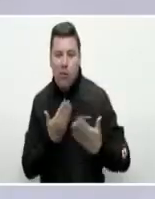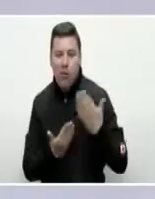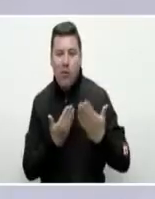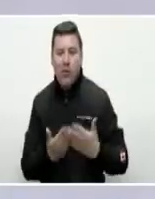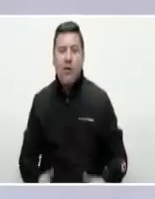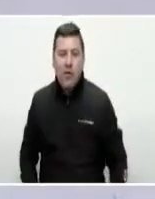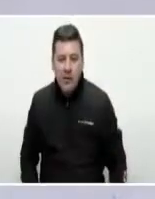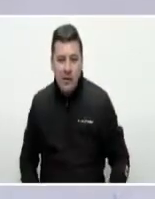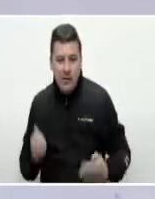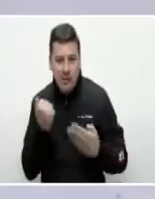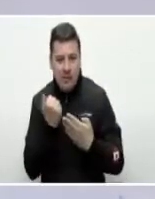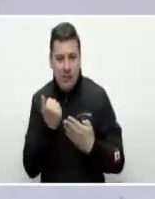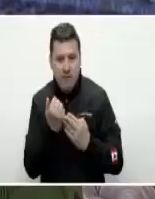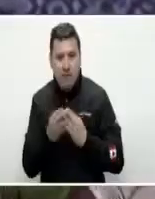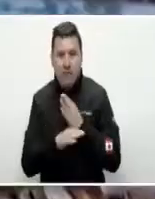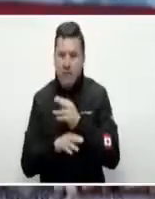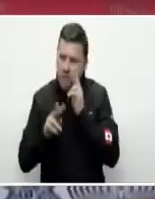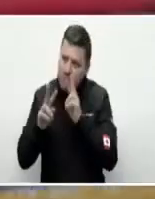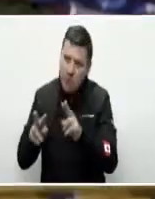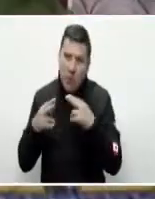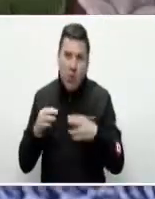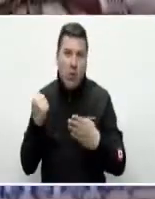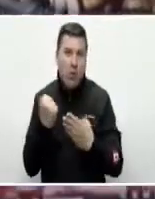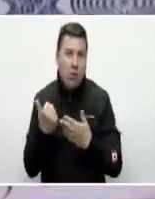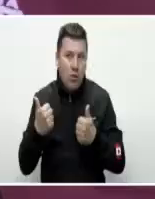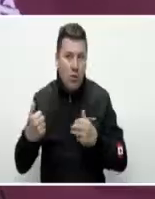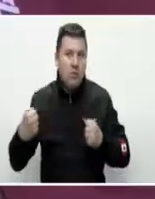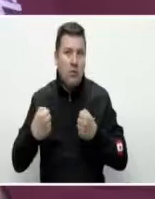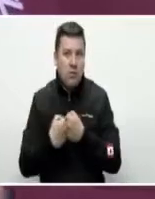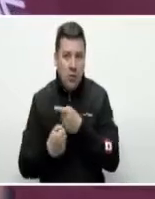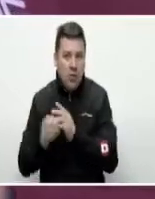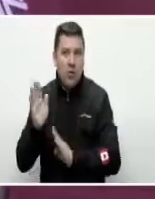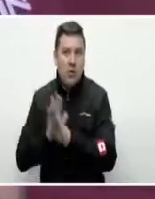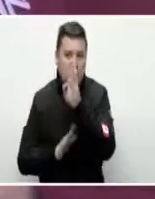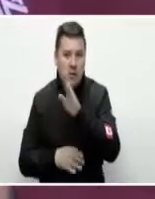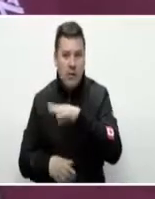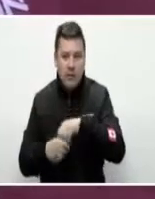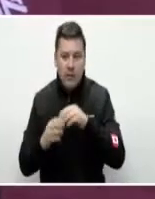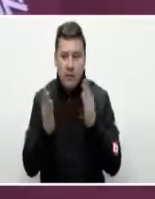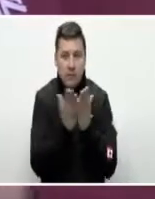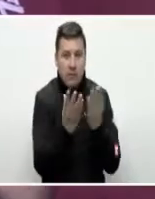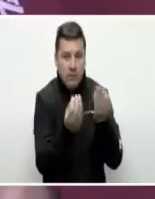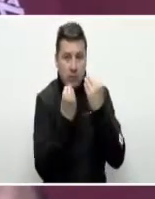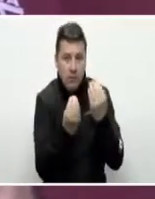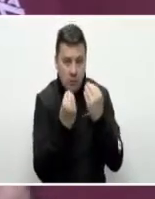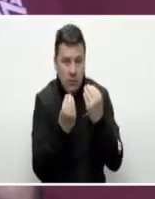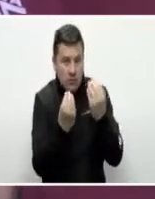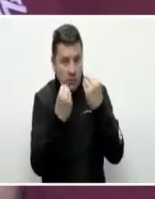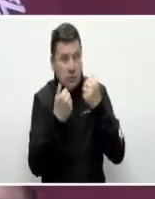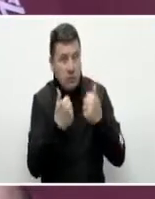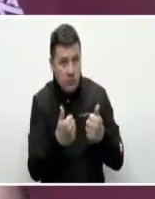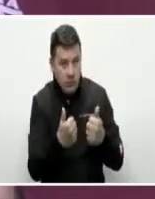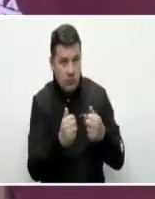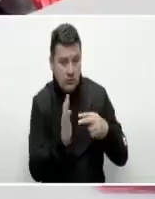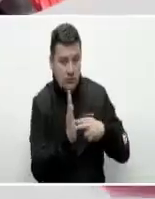A través del Sena yo veo mucho potencial tanto a nivel de académico o a nivel de formación, la parte técnica, así